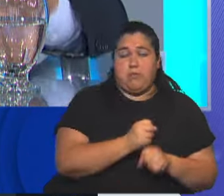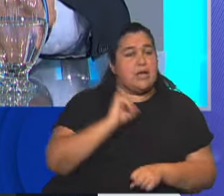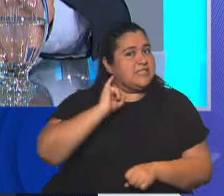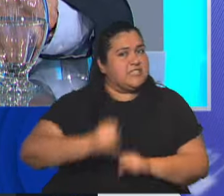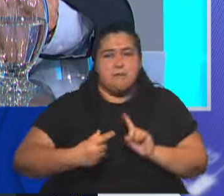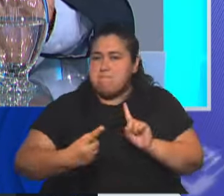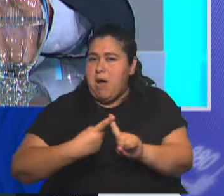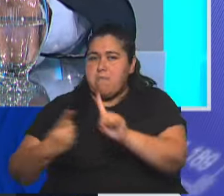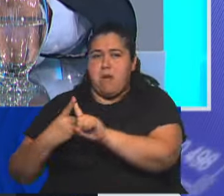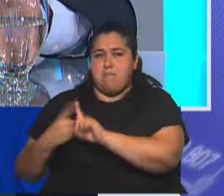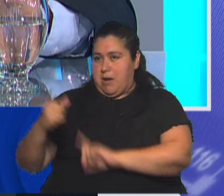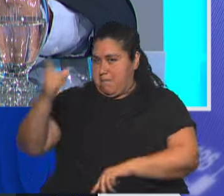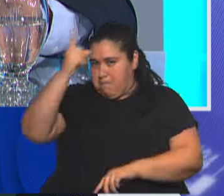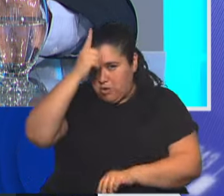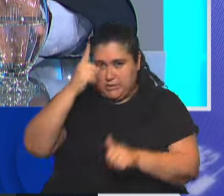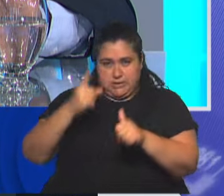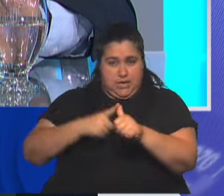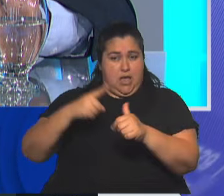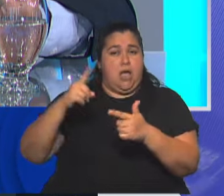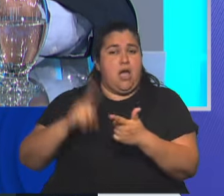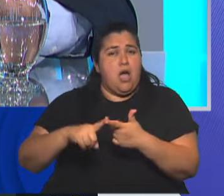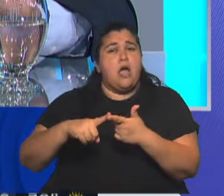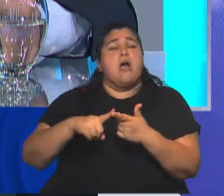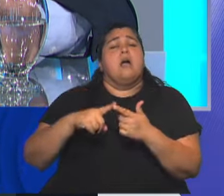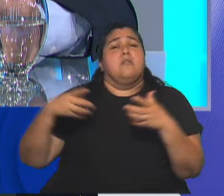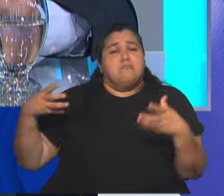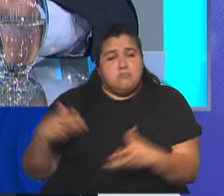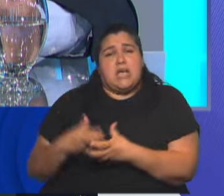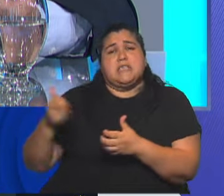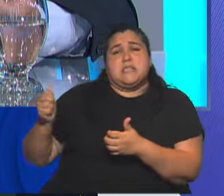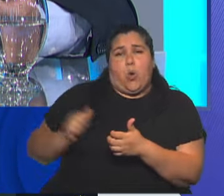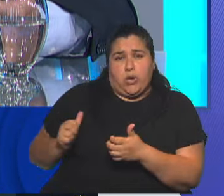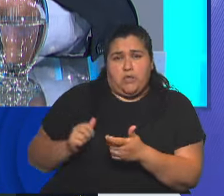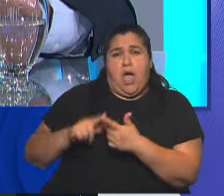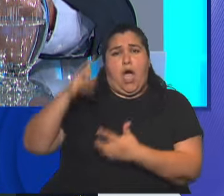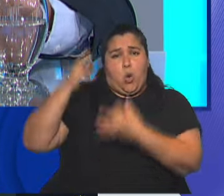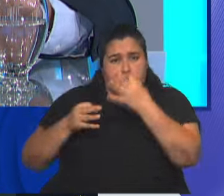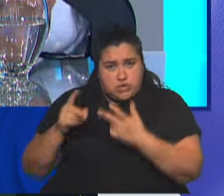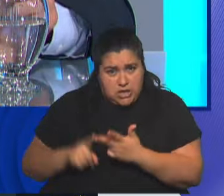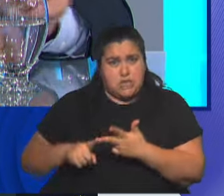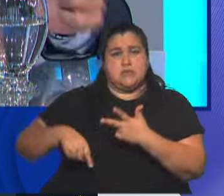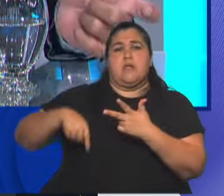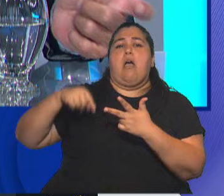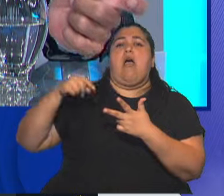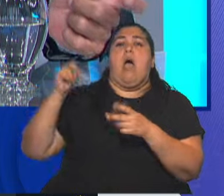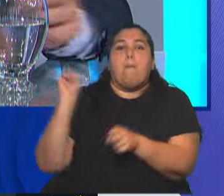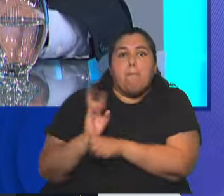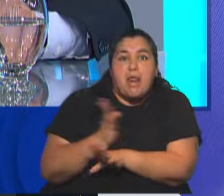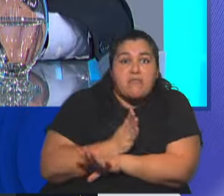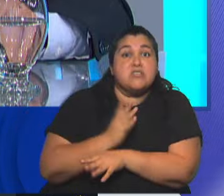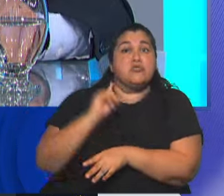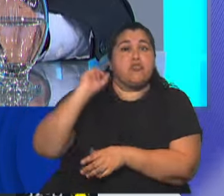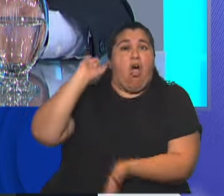conjunta, policía y restantes fuerzas de seguridad, justicia, y no solamente prevención, sino